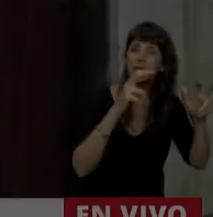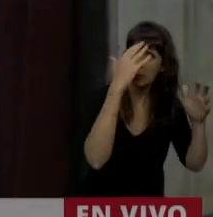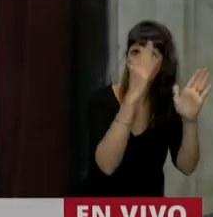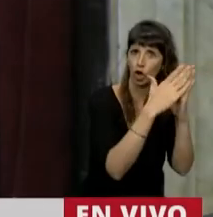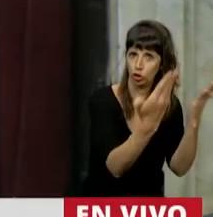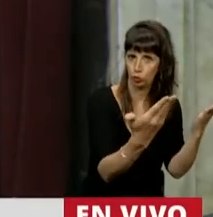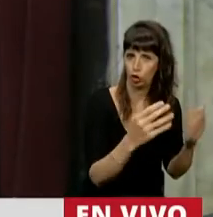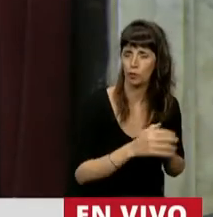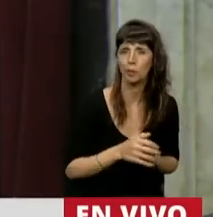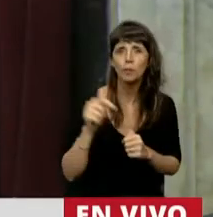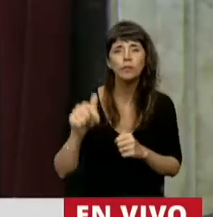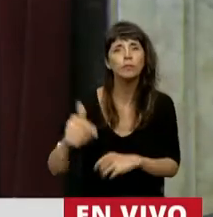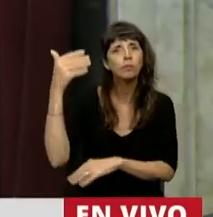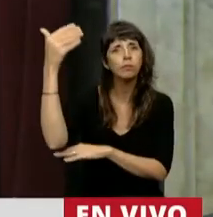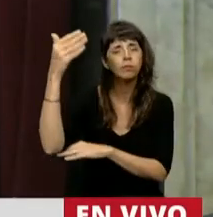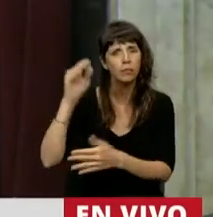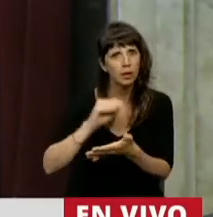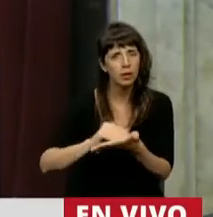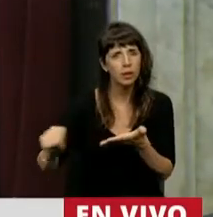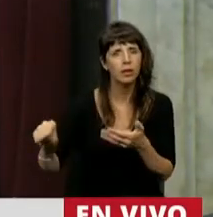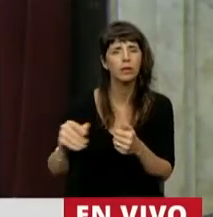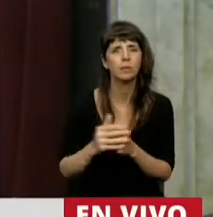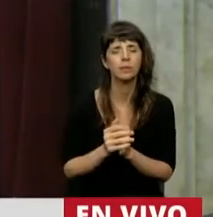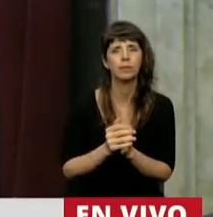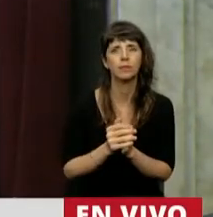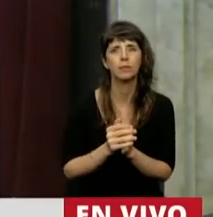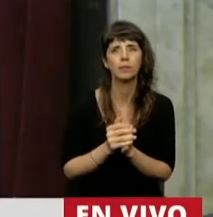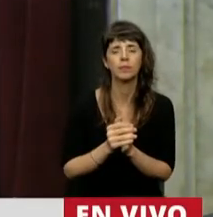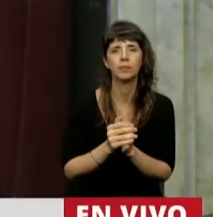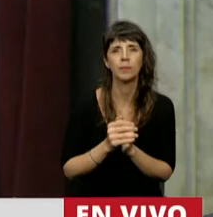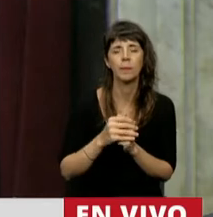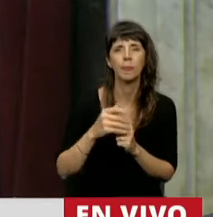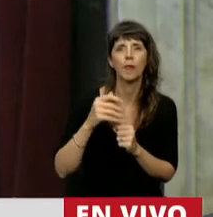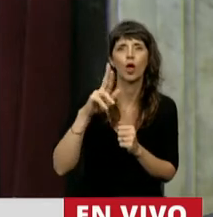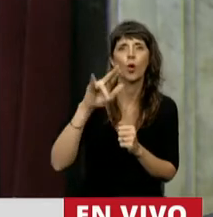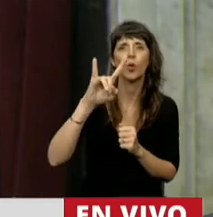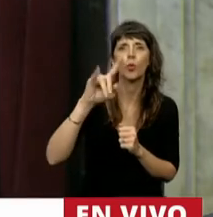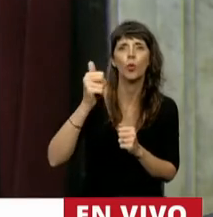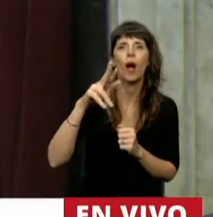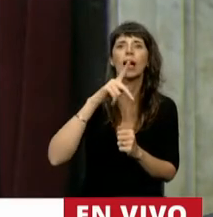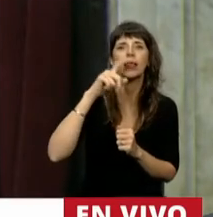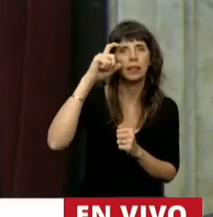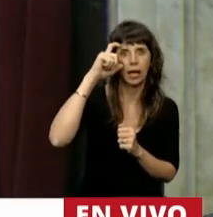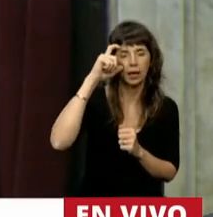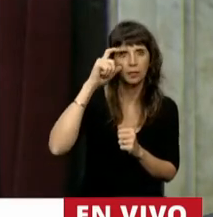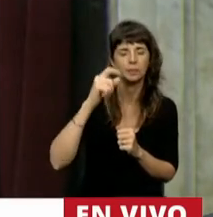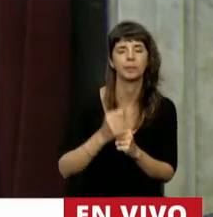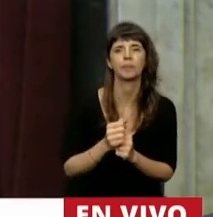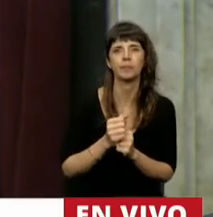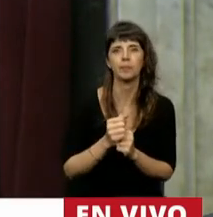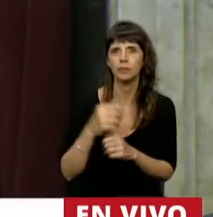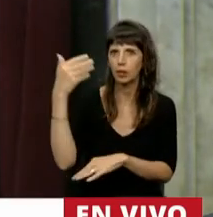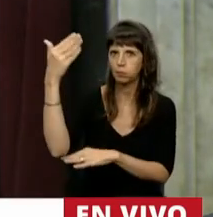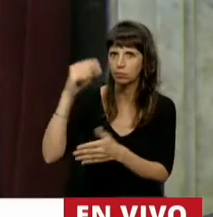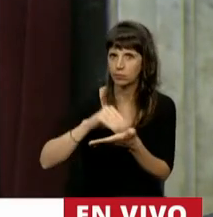Le damos la palabra a la diputada Adriana Noemí Ruarte. Tiene la